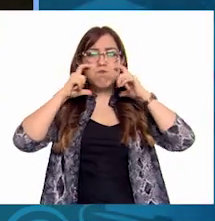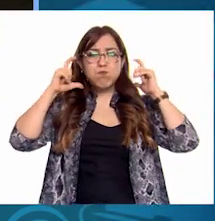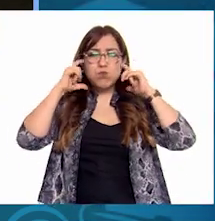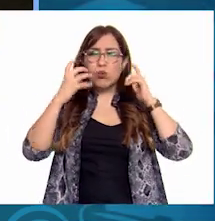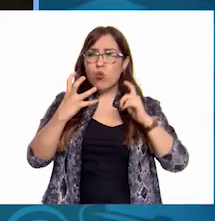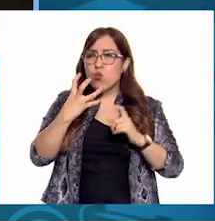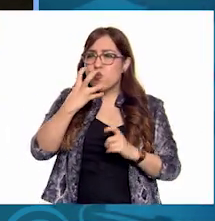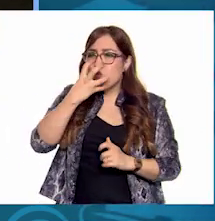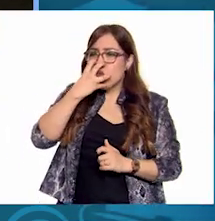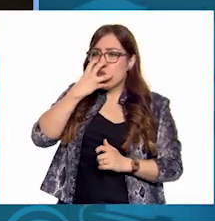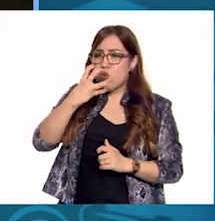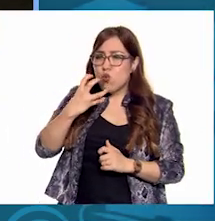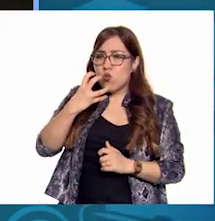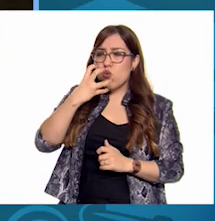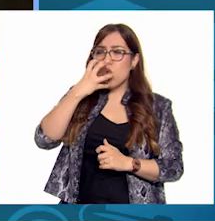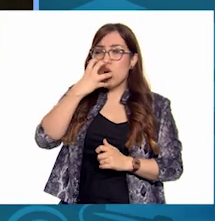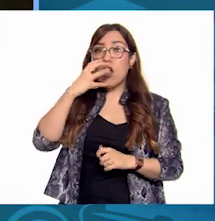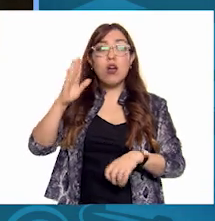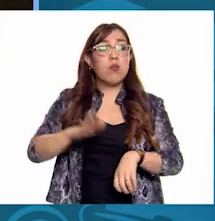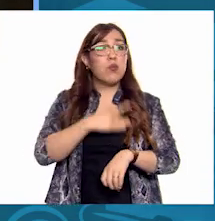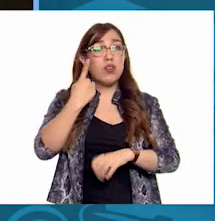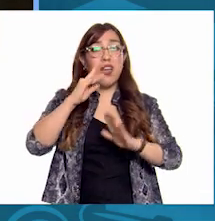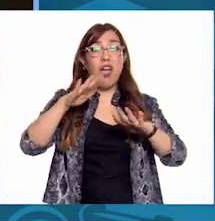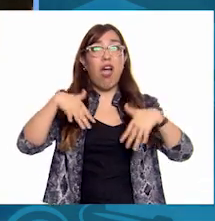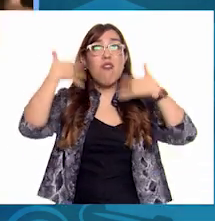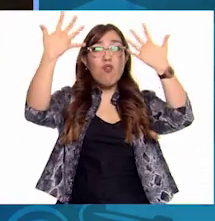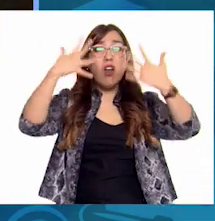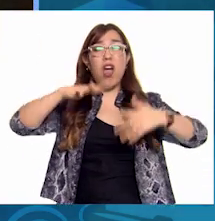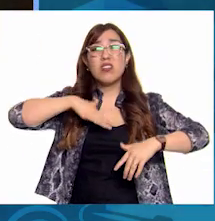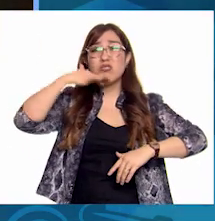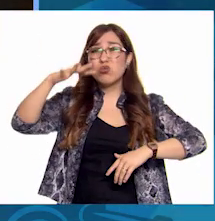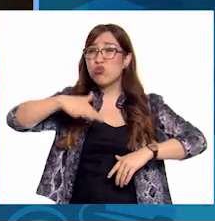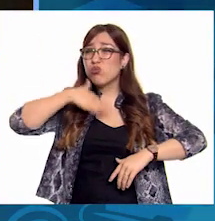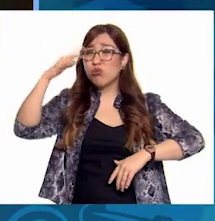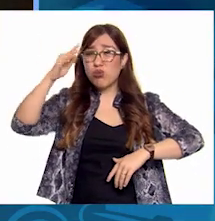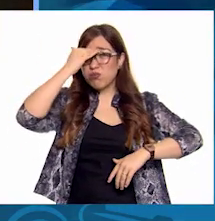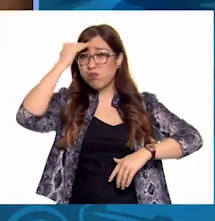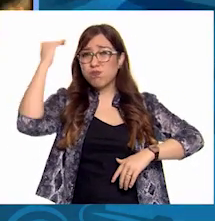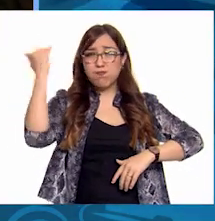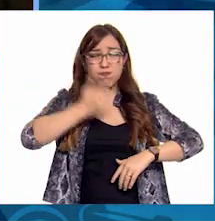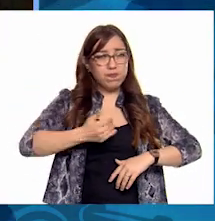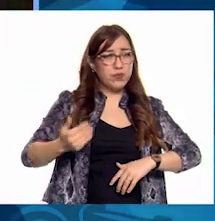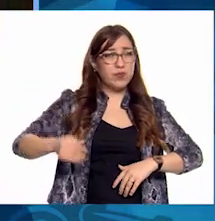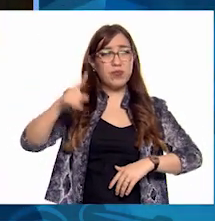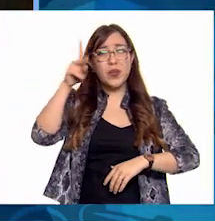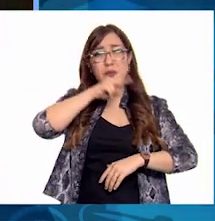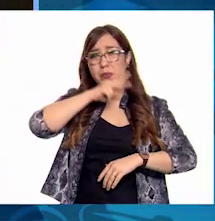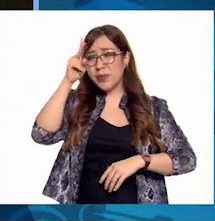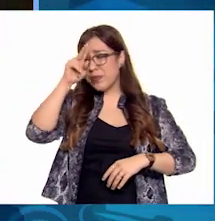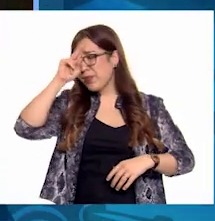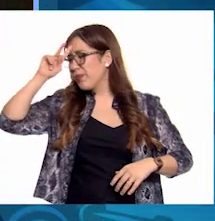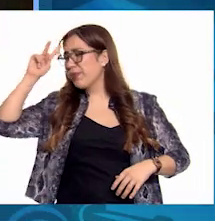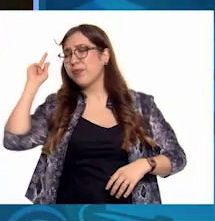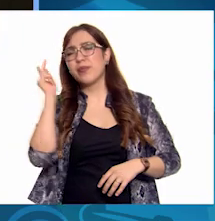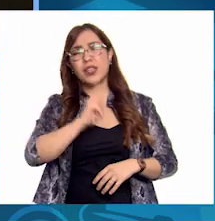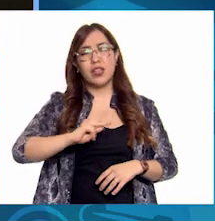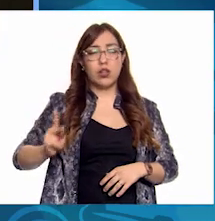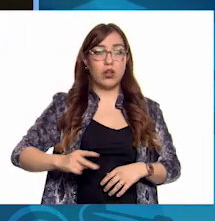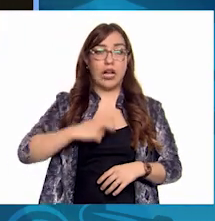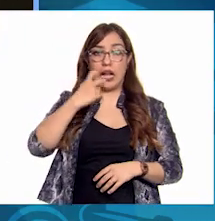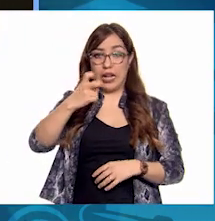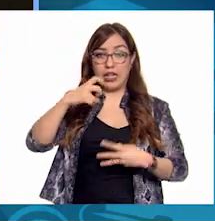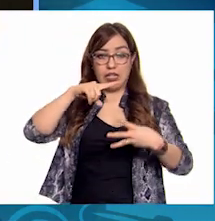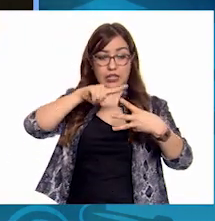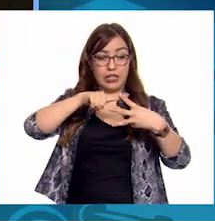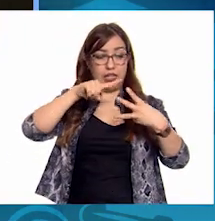Porque todo estaba muy contaminado El aire era tóxico Era el tercer planeta de los